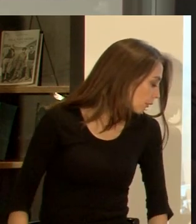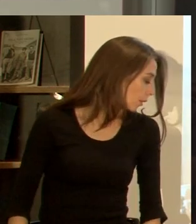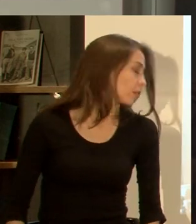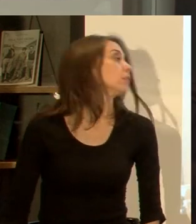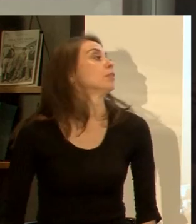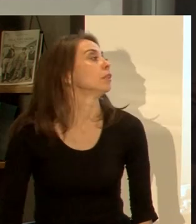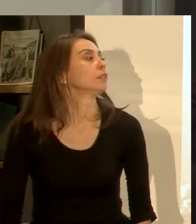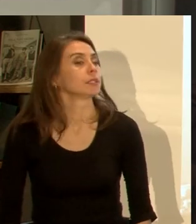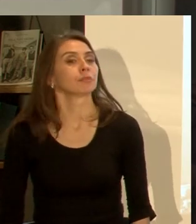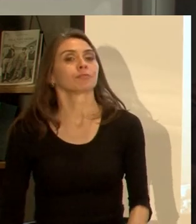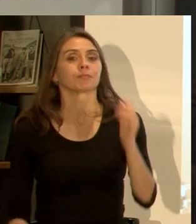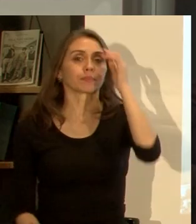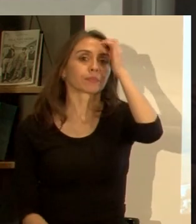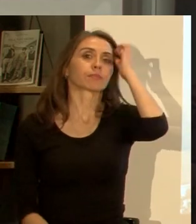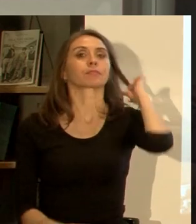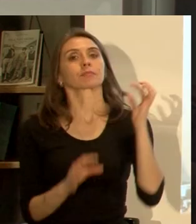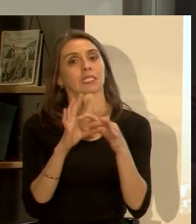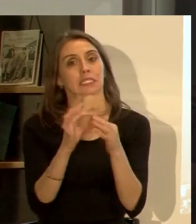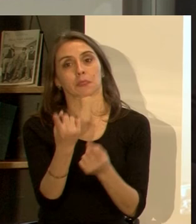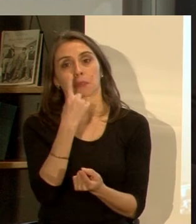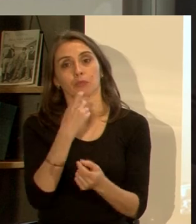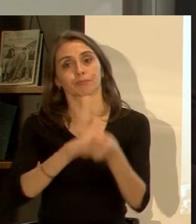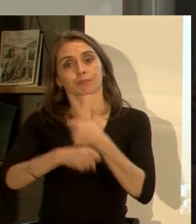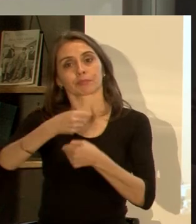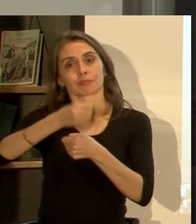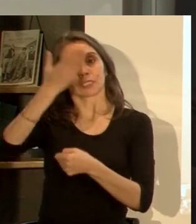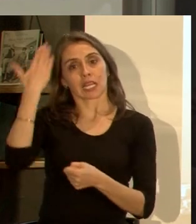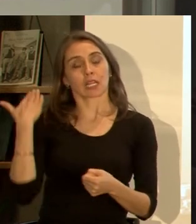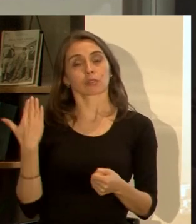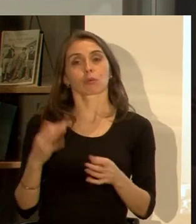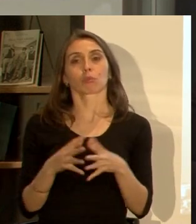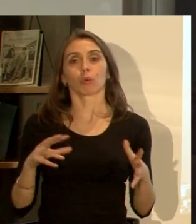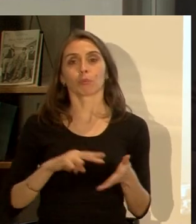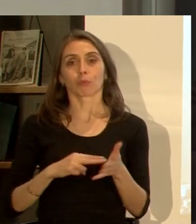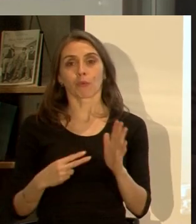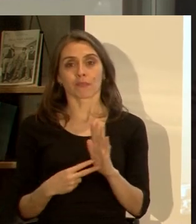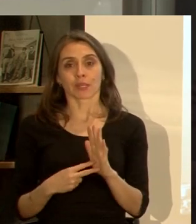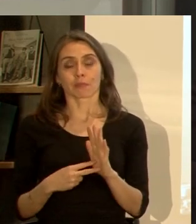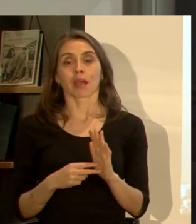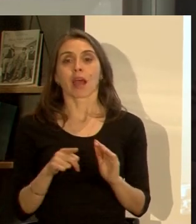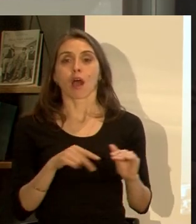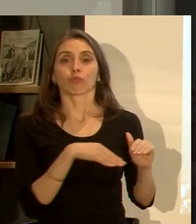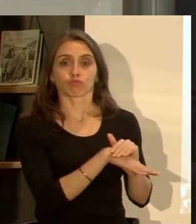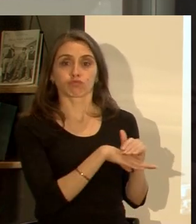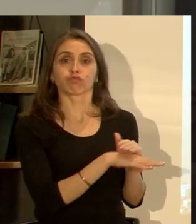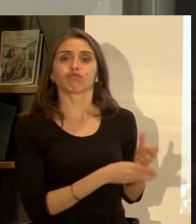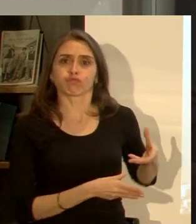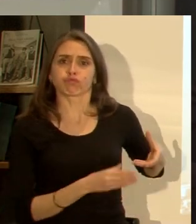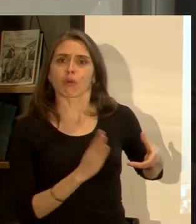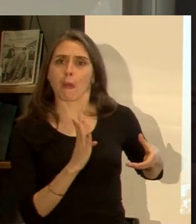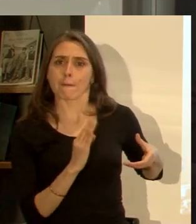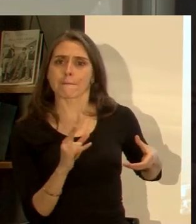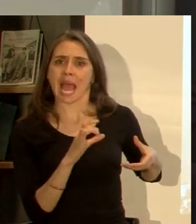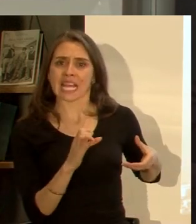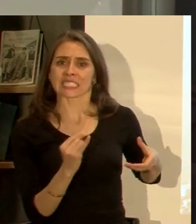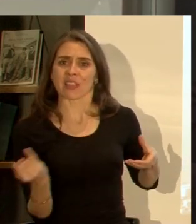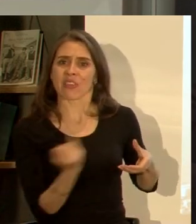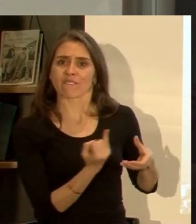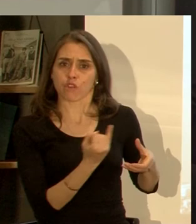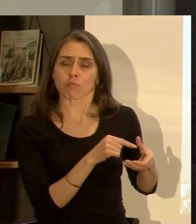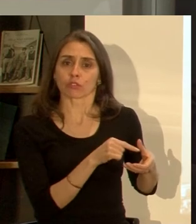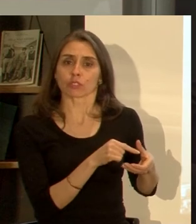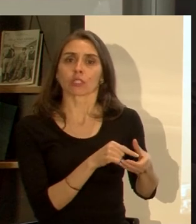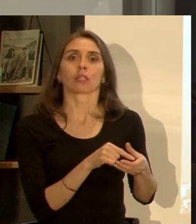hace un par de años bastantes problemas por eso porque en algún minuto esas bases estuvieron disponibles pero